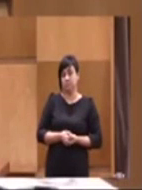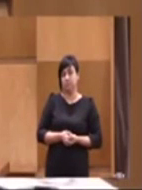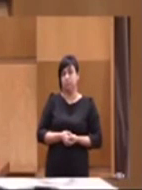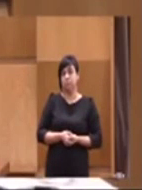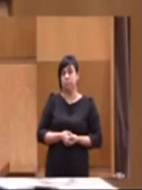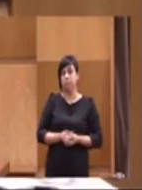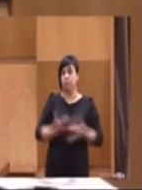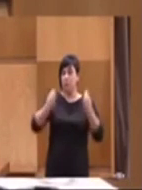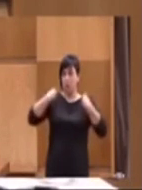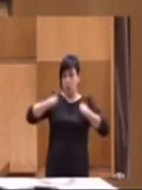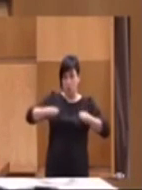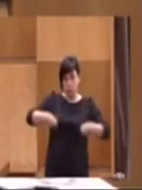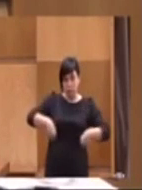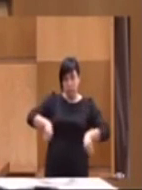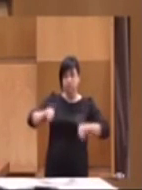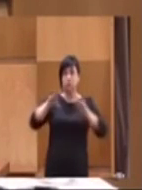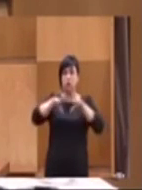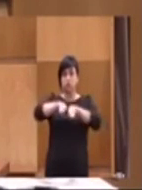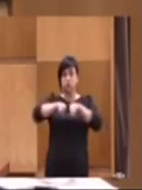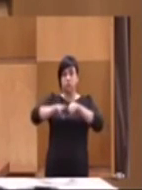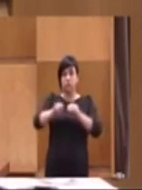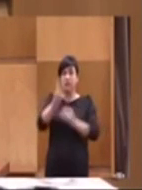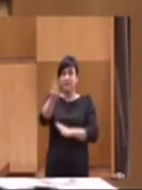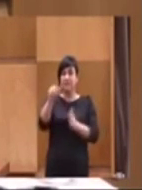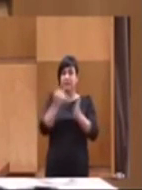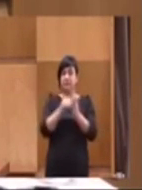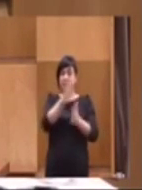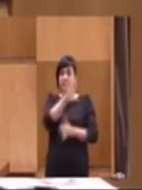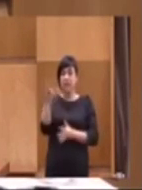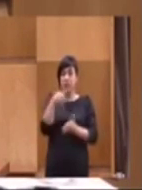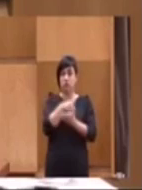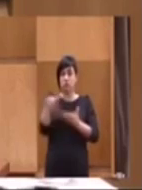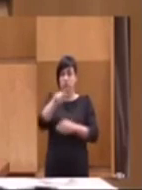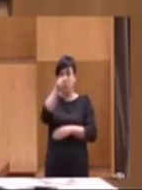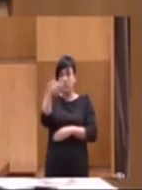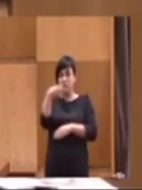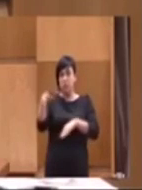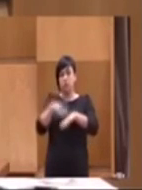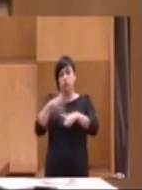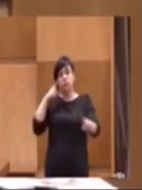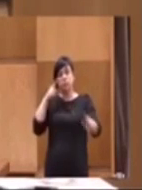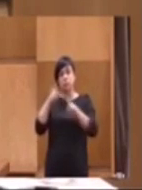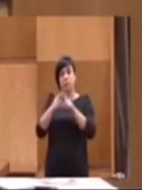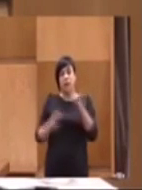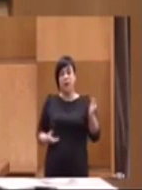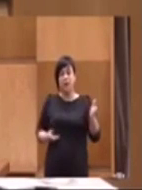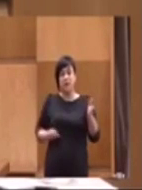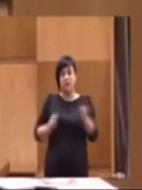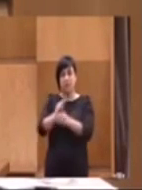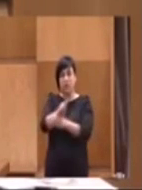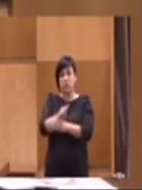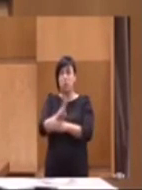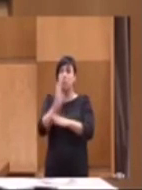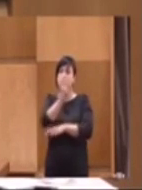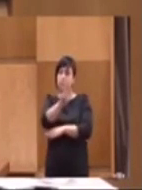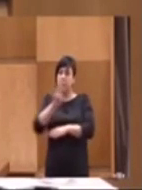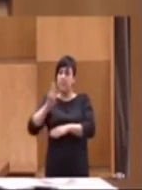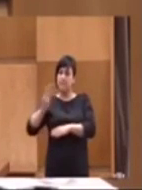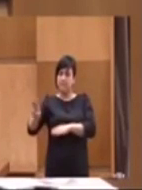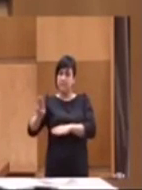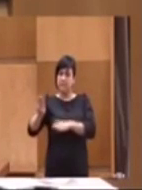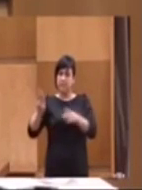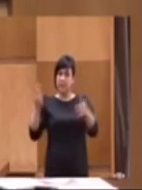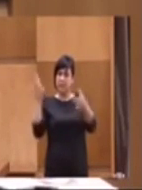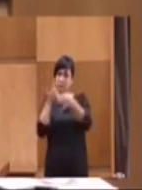pensiones. Lo mismo. Se utilizaron más de 3.500 millones de euros para financiar la medida estrella del Partido Popular